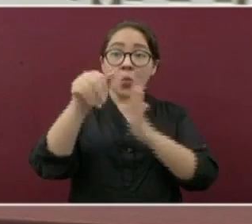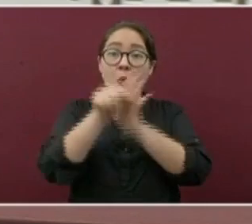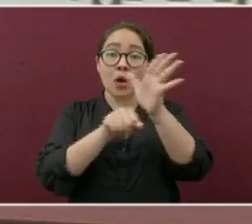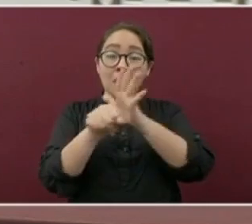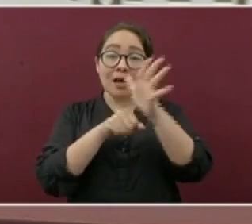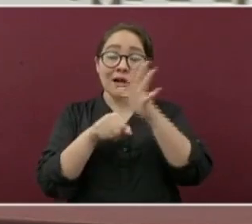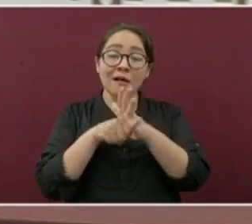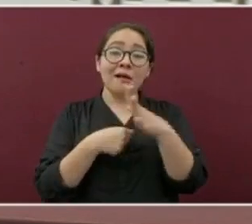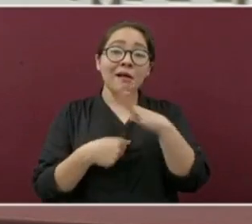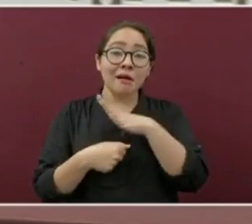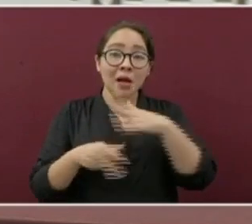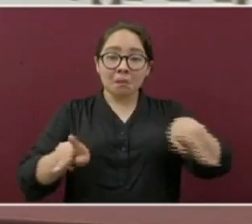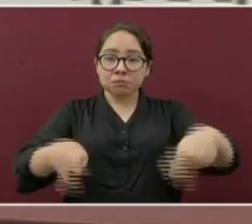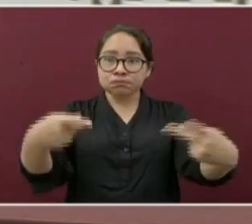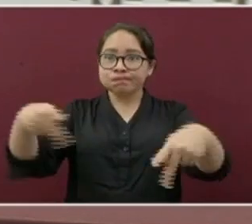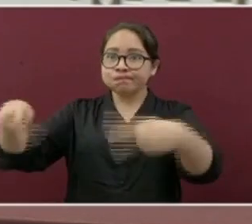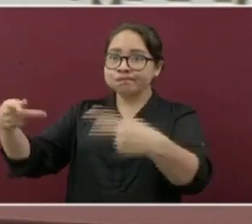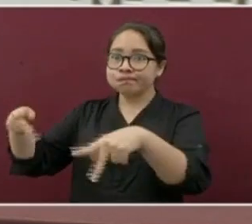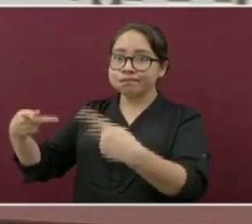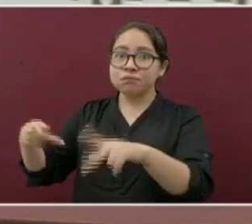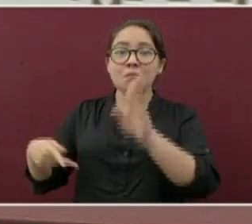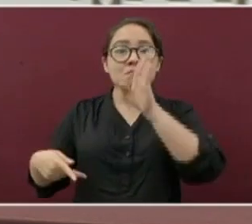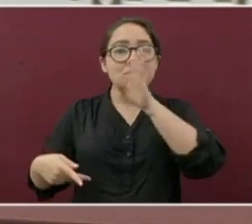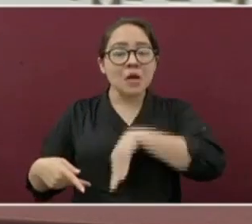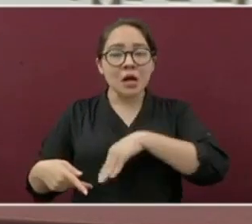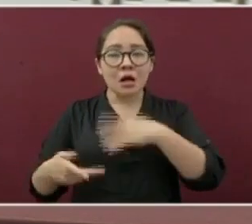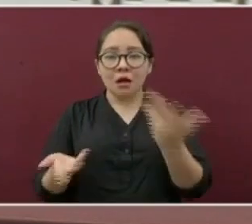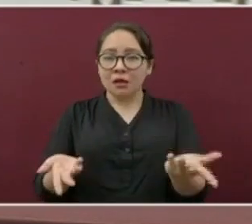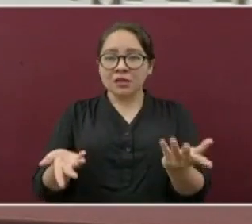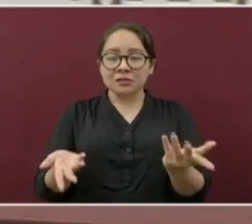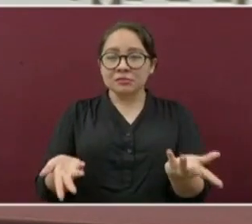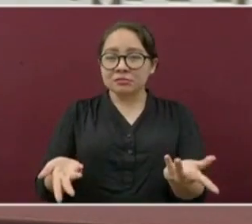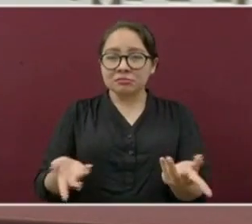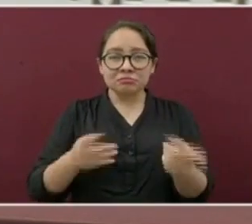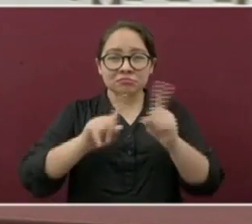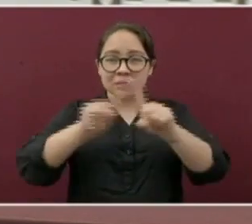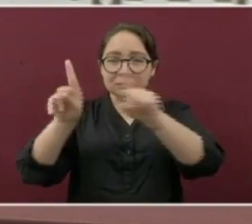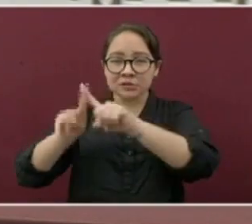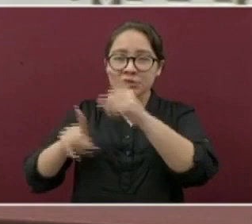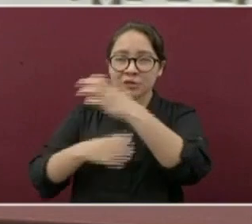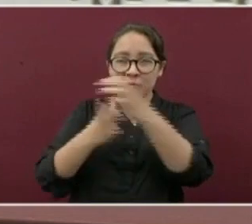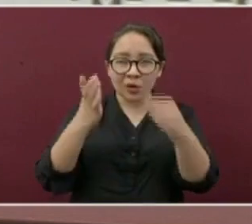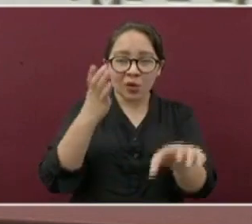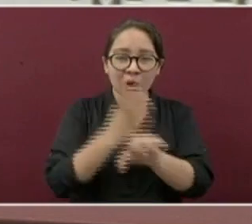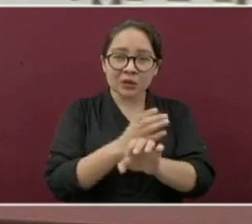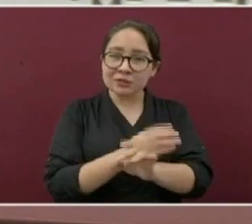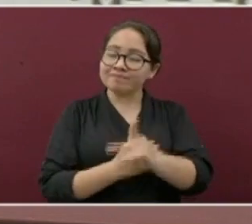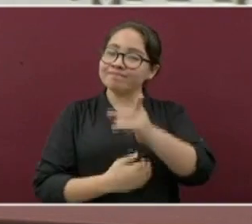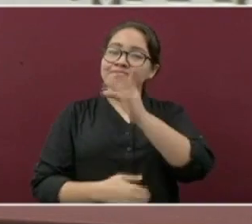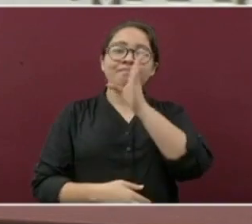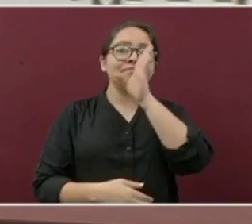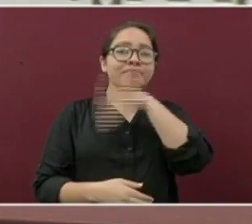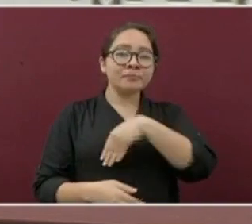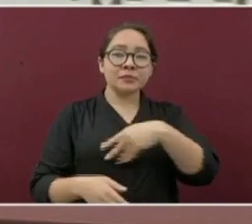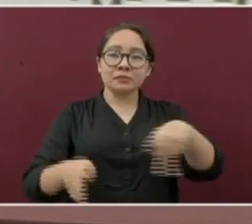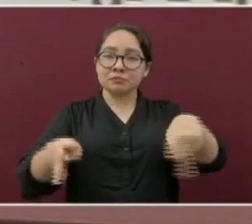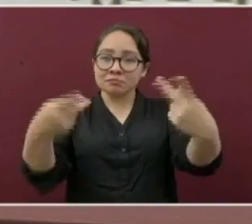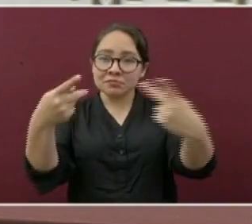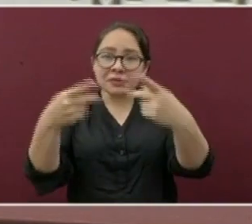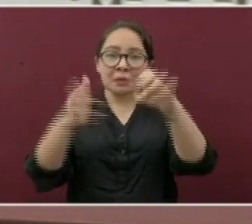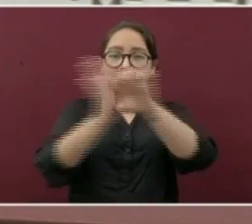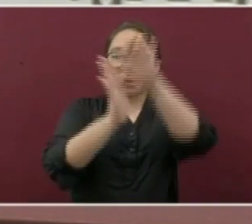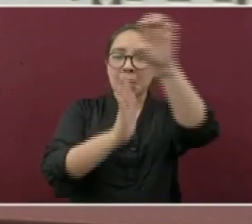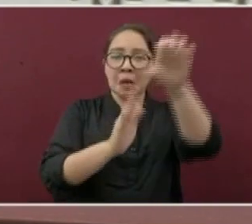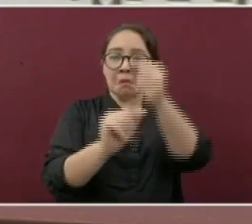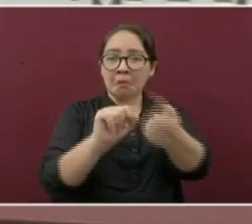comercialización ilegal de productos indebidamente ofertados como vacunas